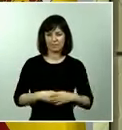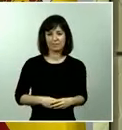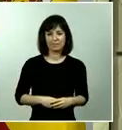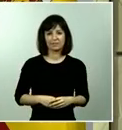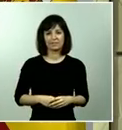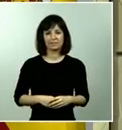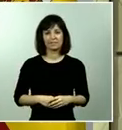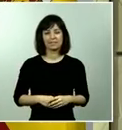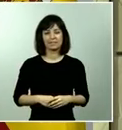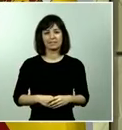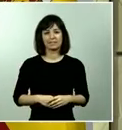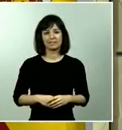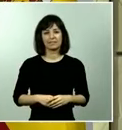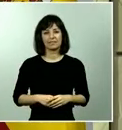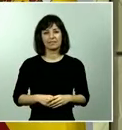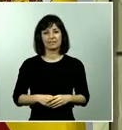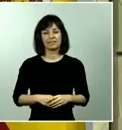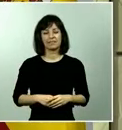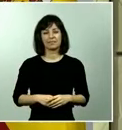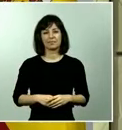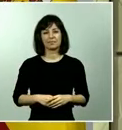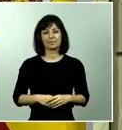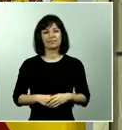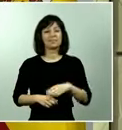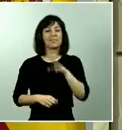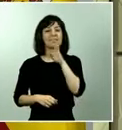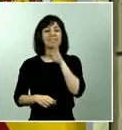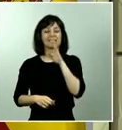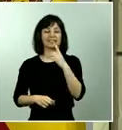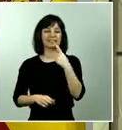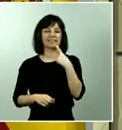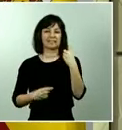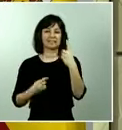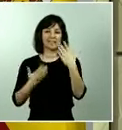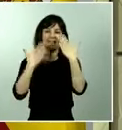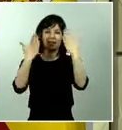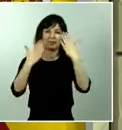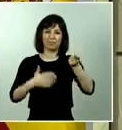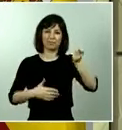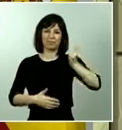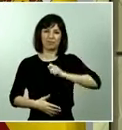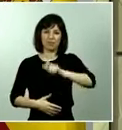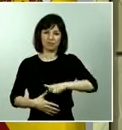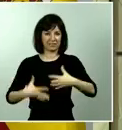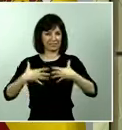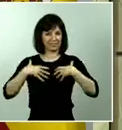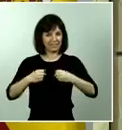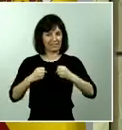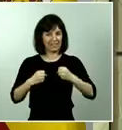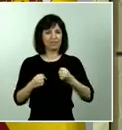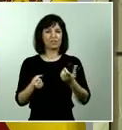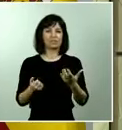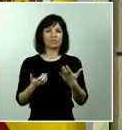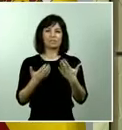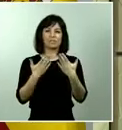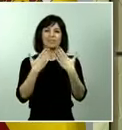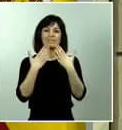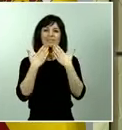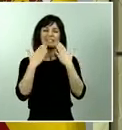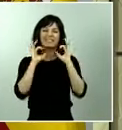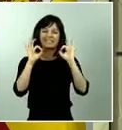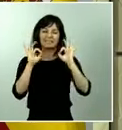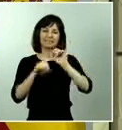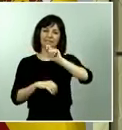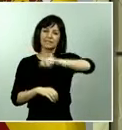cuando empezaba el agradecimiento que daba a los profesionales sanitarios, el agradecimiento que daba a todas las personas que en este